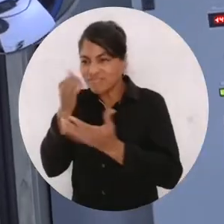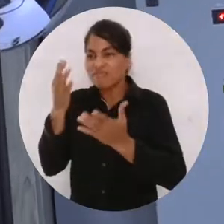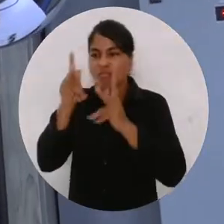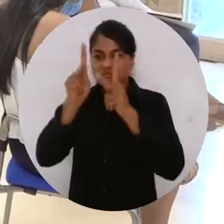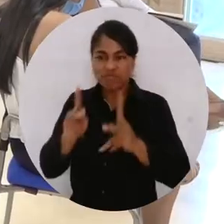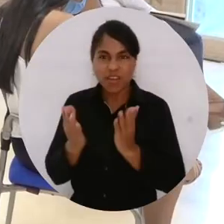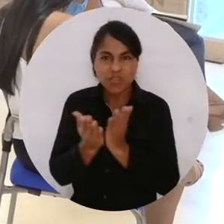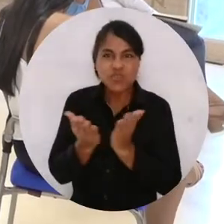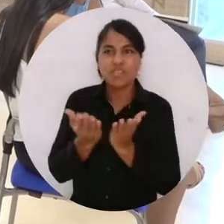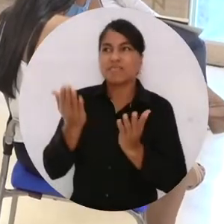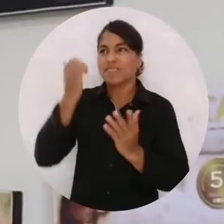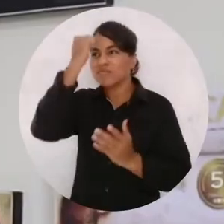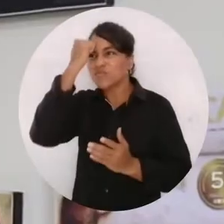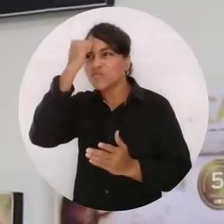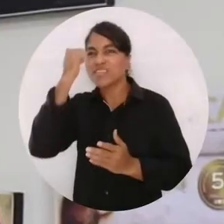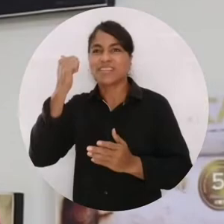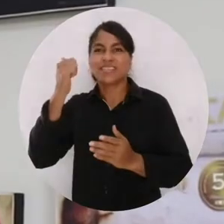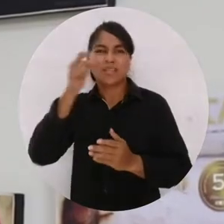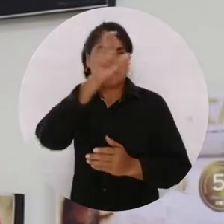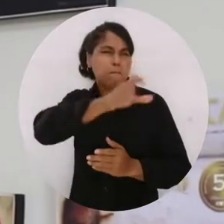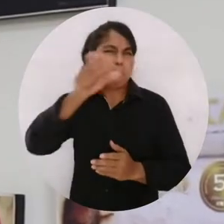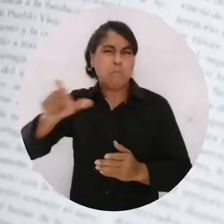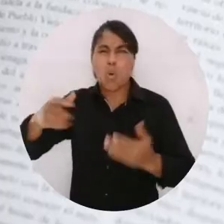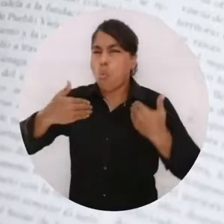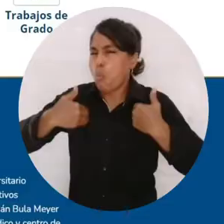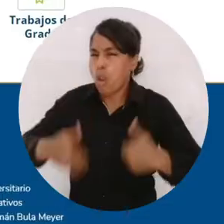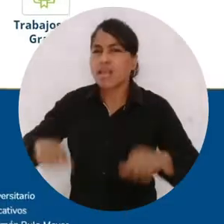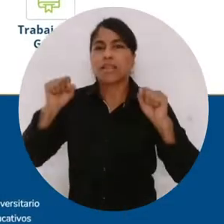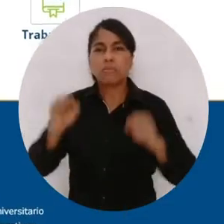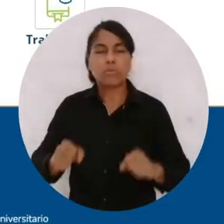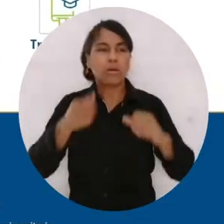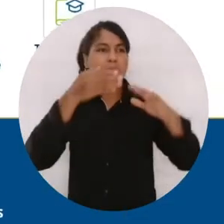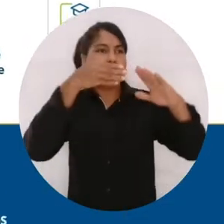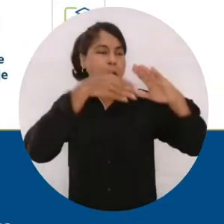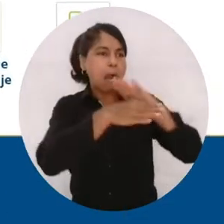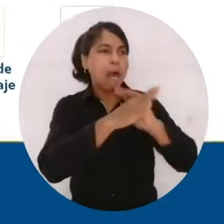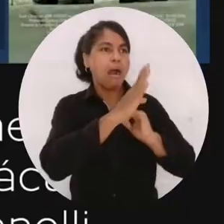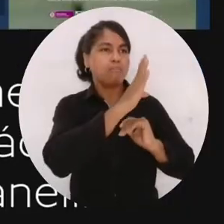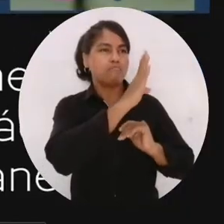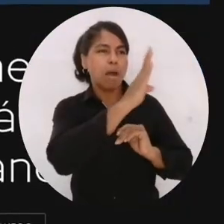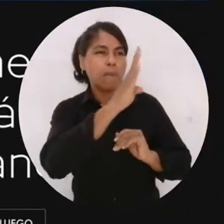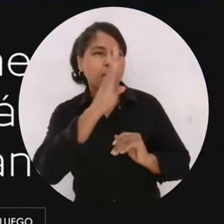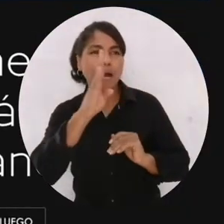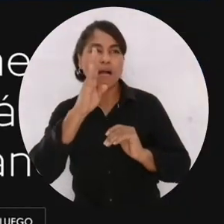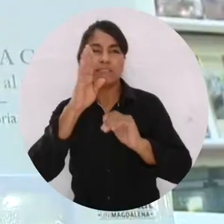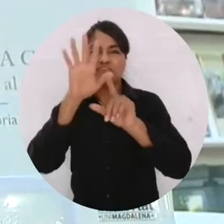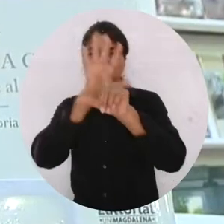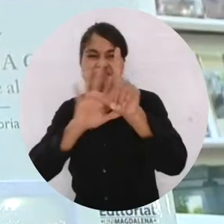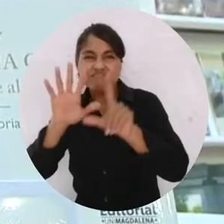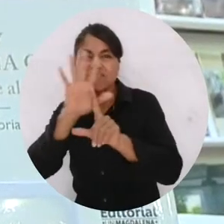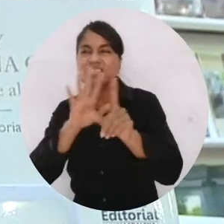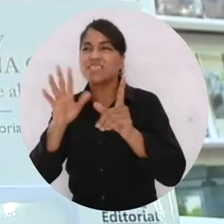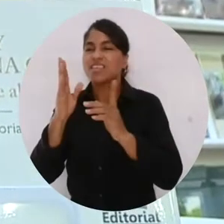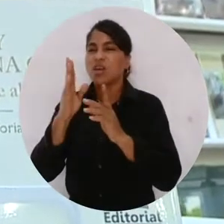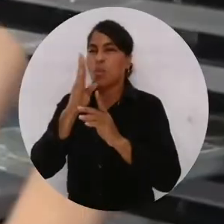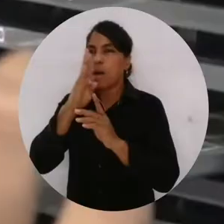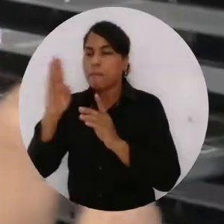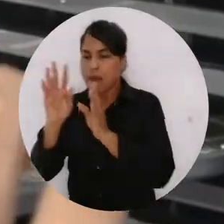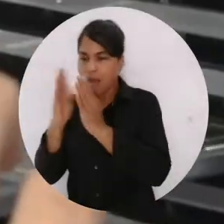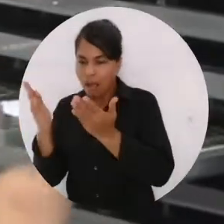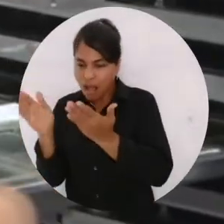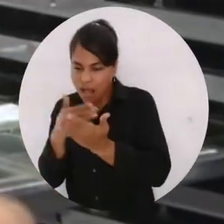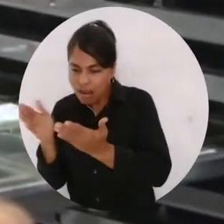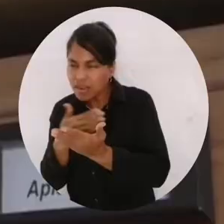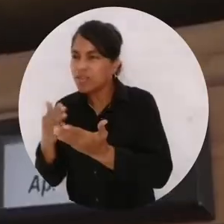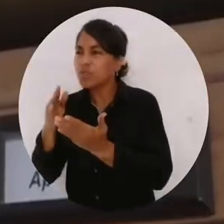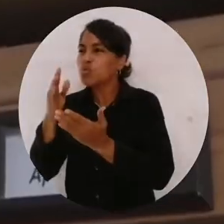docentes y todos los ciudadanos accedan a contenidos de la Oraloteca, el Repositorio Unimagdalena, Videosferas, Editorial Unimagdalena, Centro